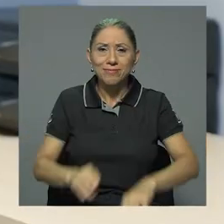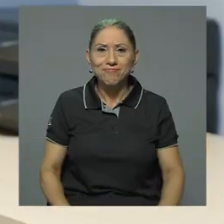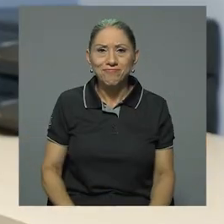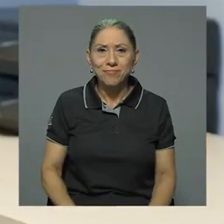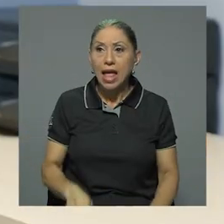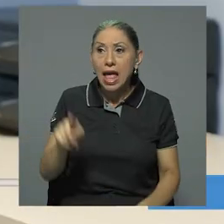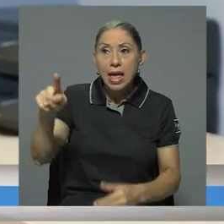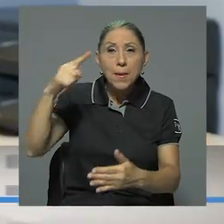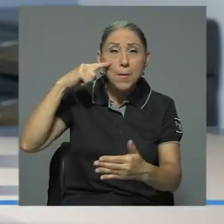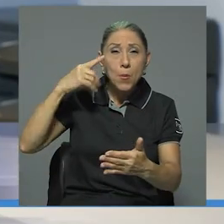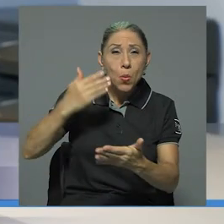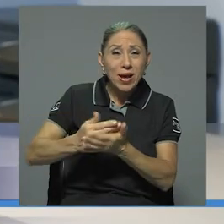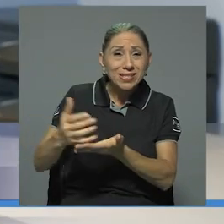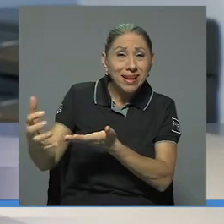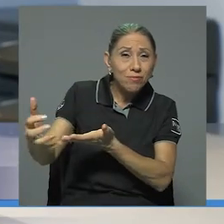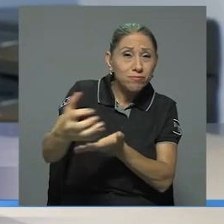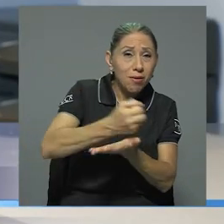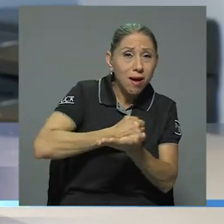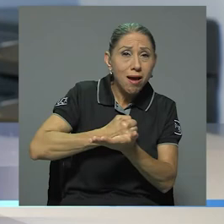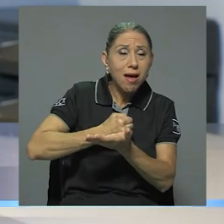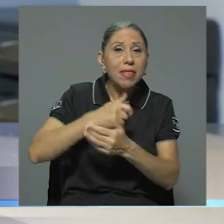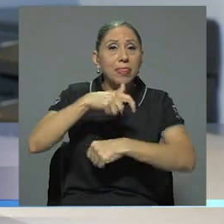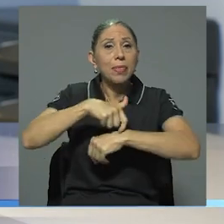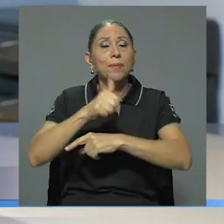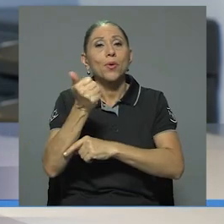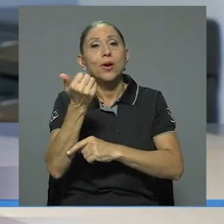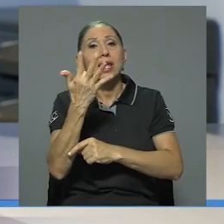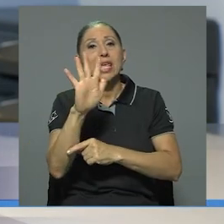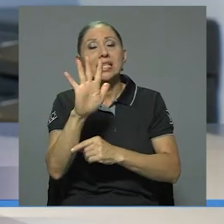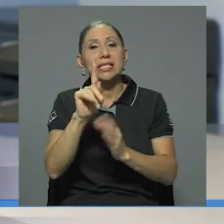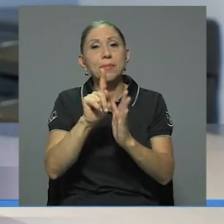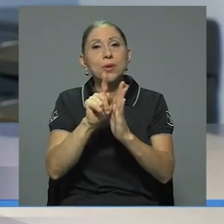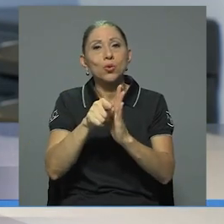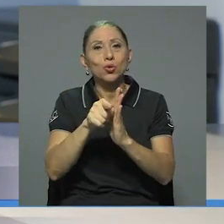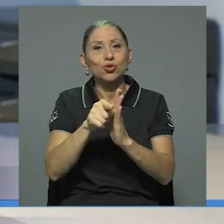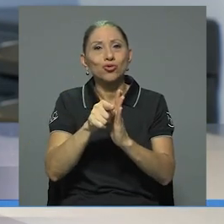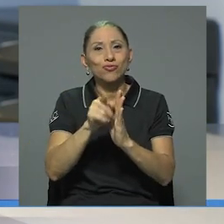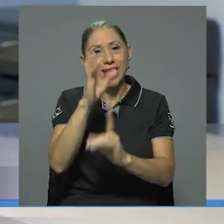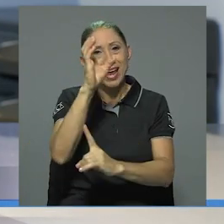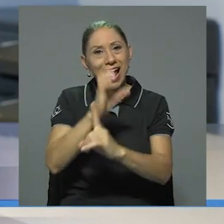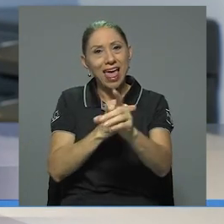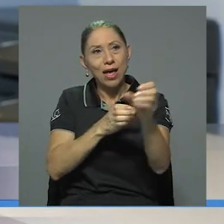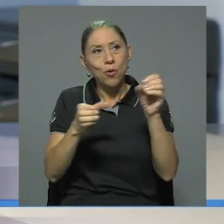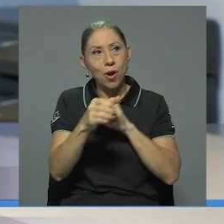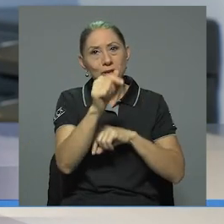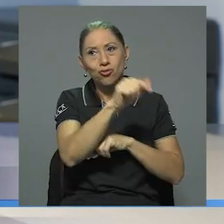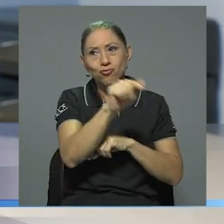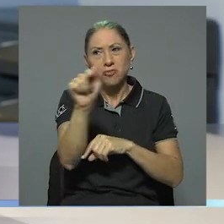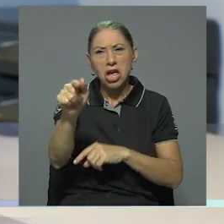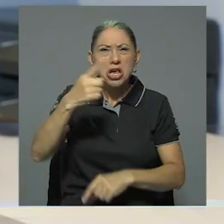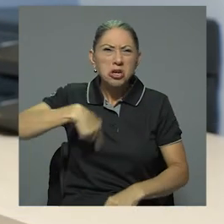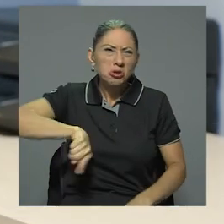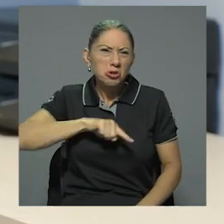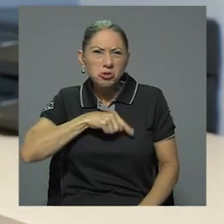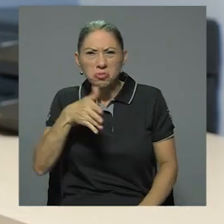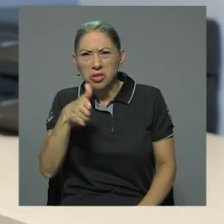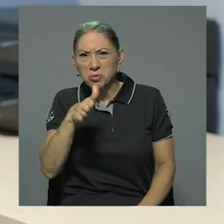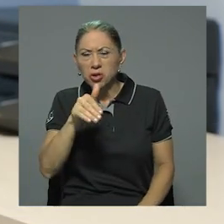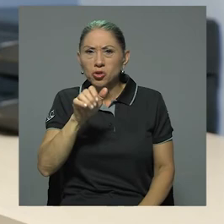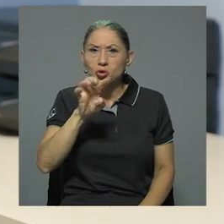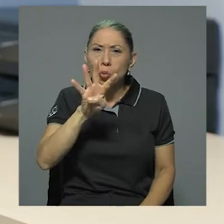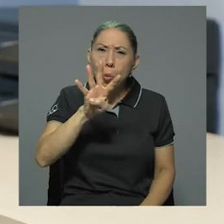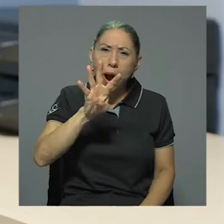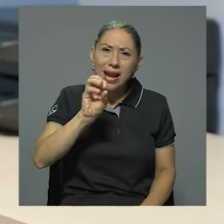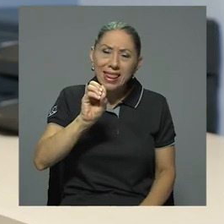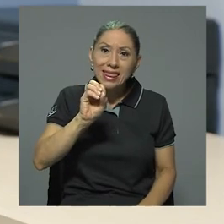toma de la muestra dura 15 minutos en cada cuarto y más o menos nosotros duramos unos 40 minutos